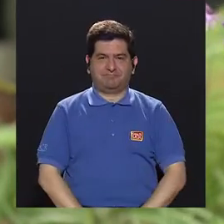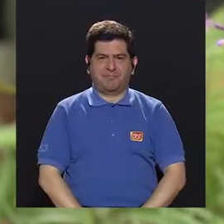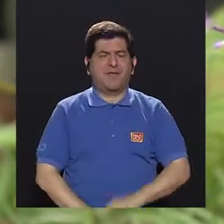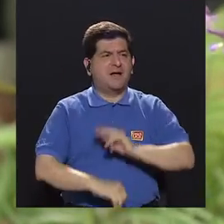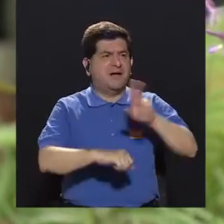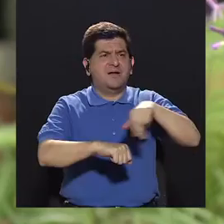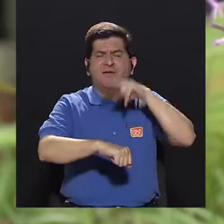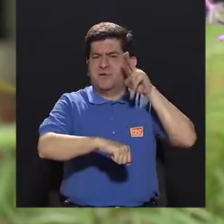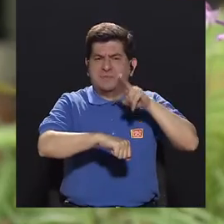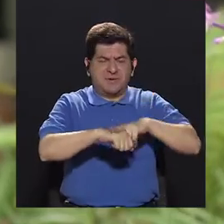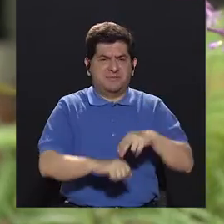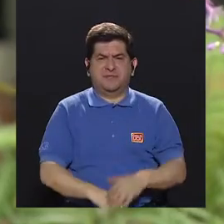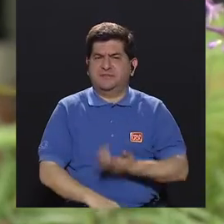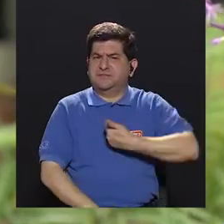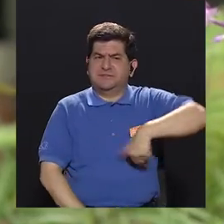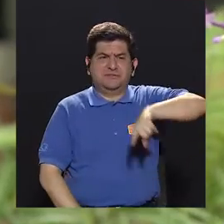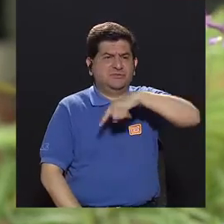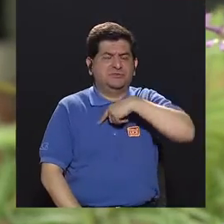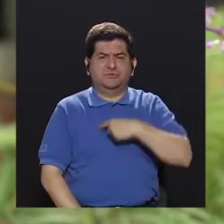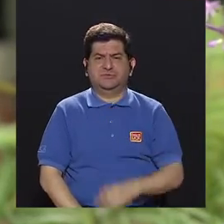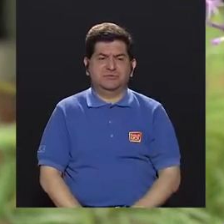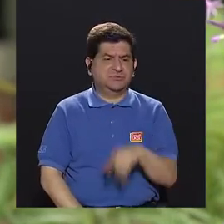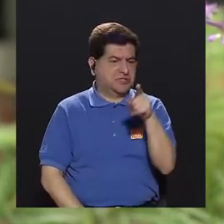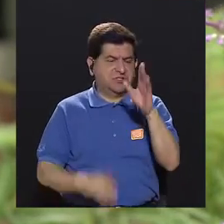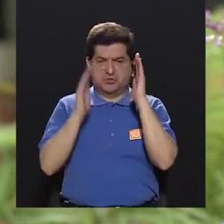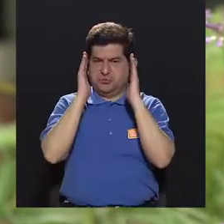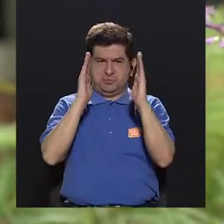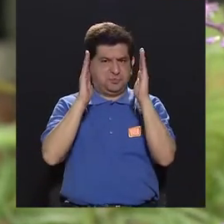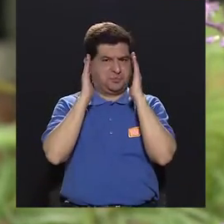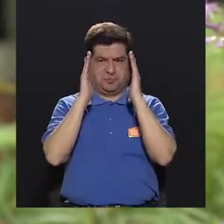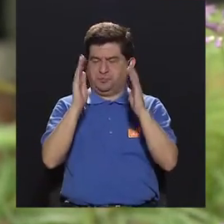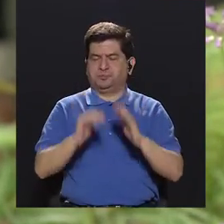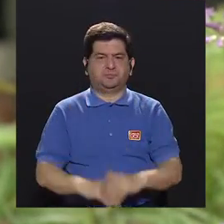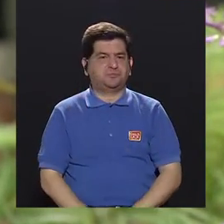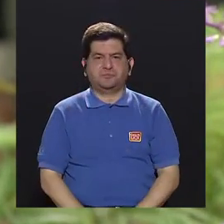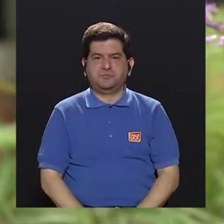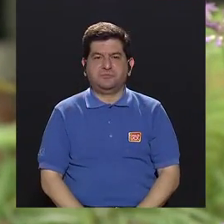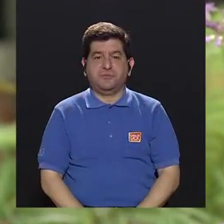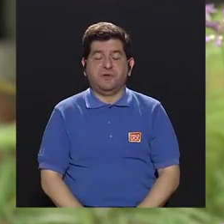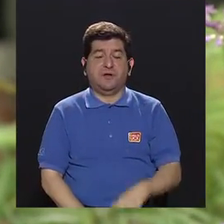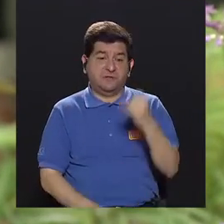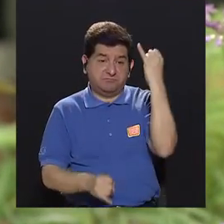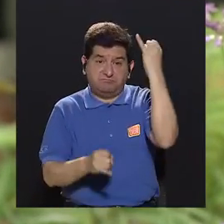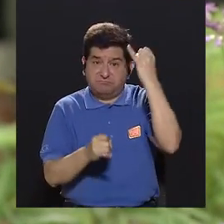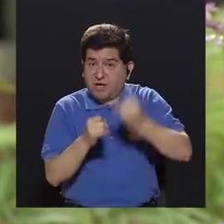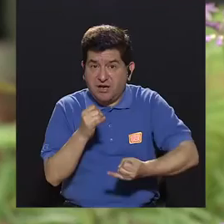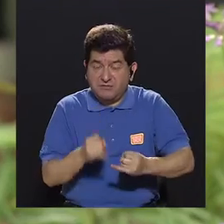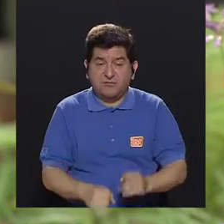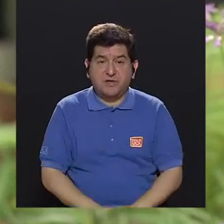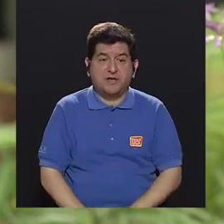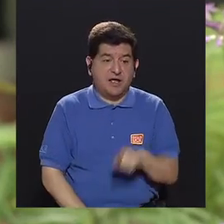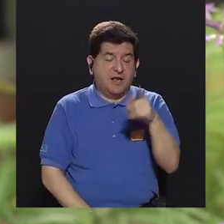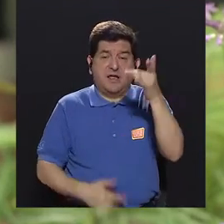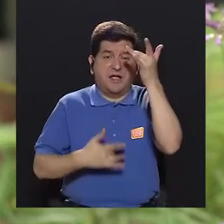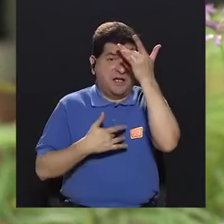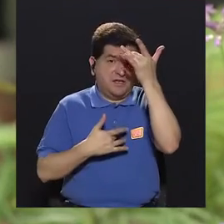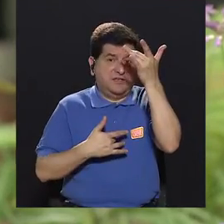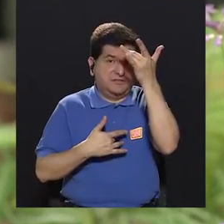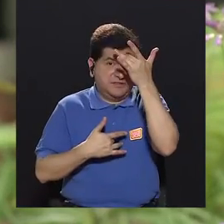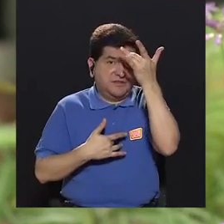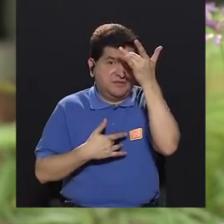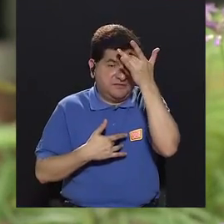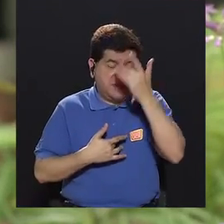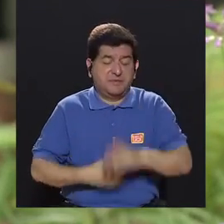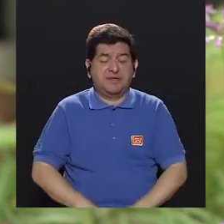Entonces, generalmente no hacemos caso de eso, y pues viene resultando en que se vuelve una enfermedad,